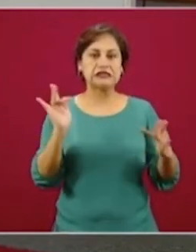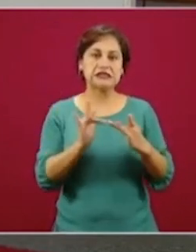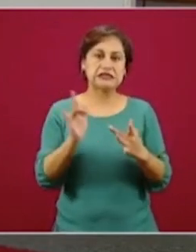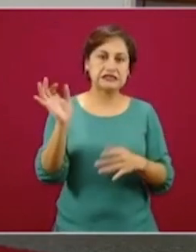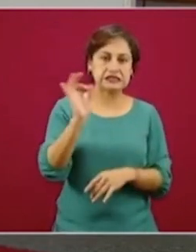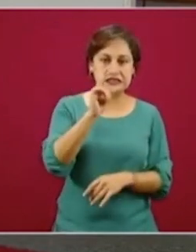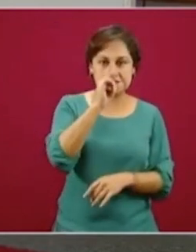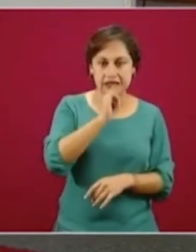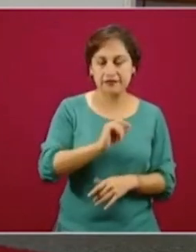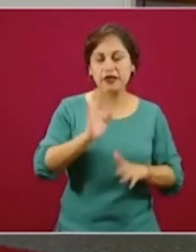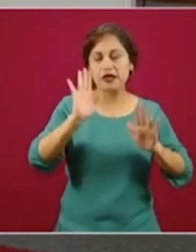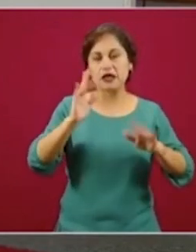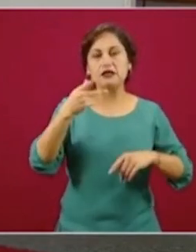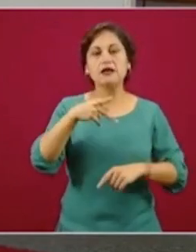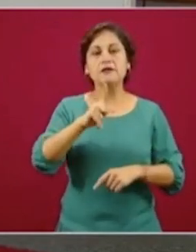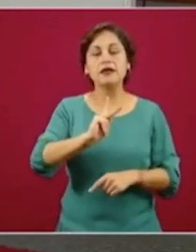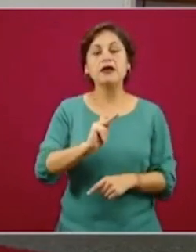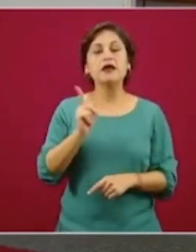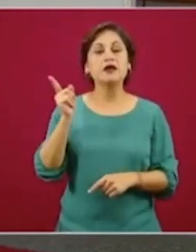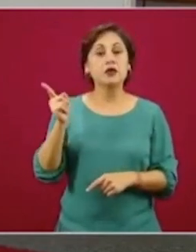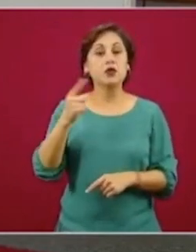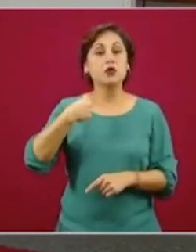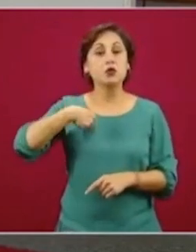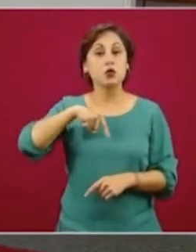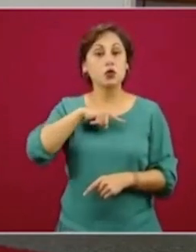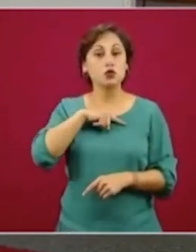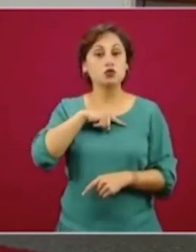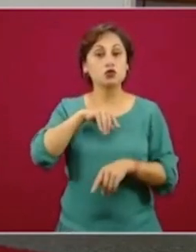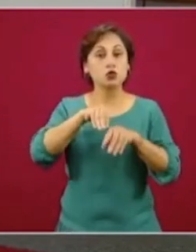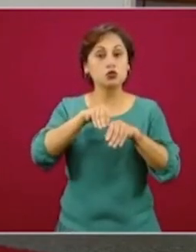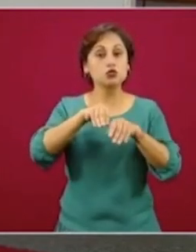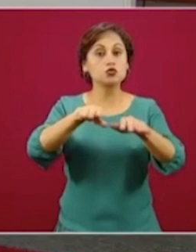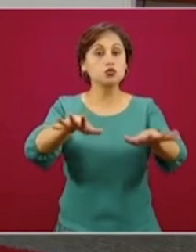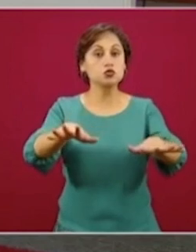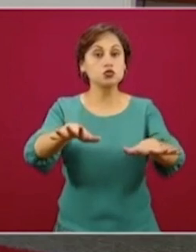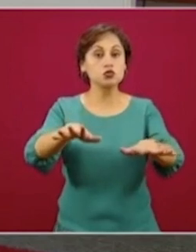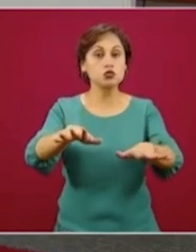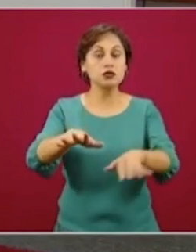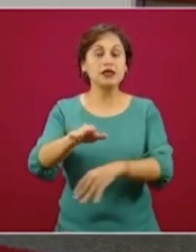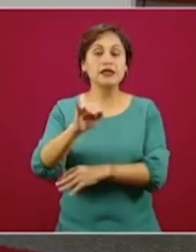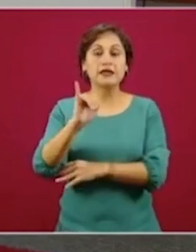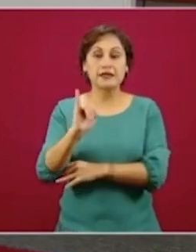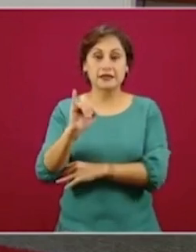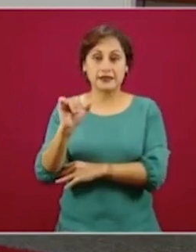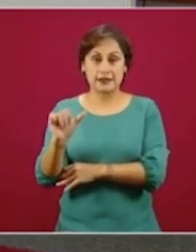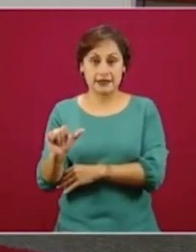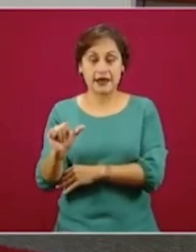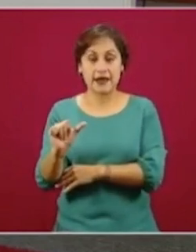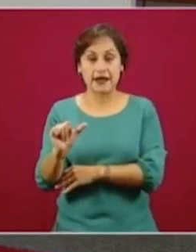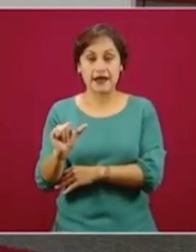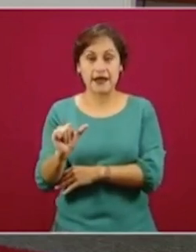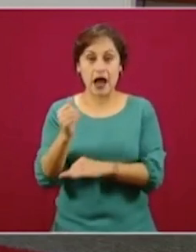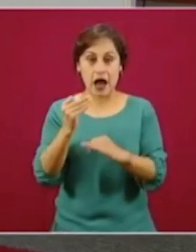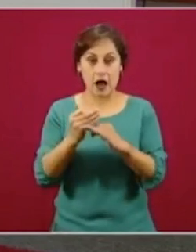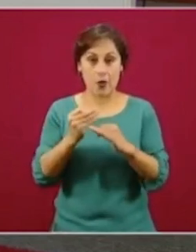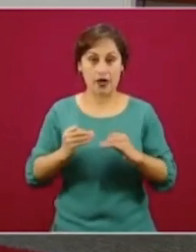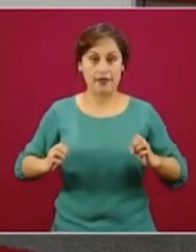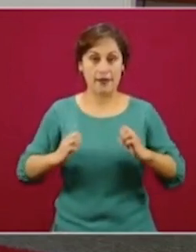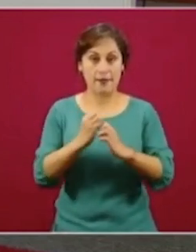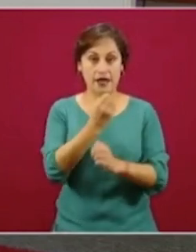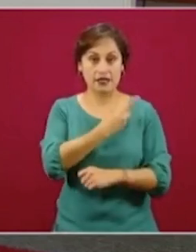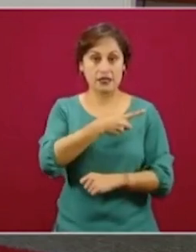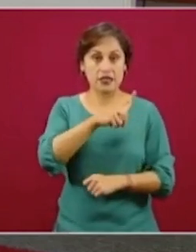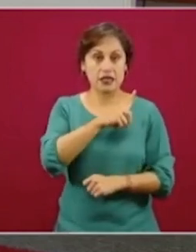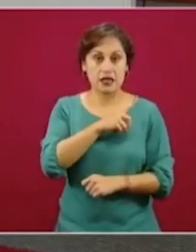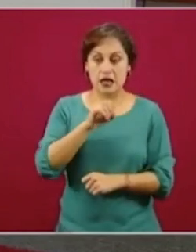hemos lanzado una herramienta de inteligencia artificial en plena emergencia epidemiológica.